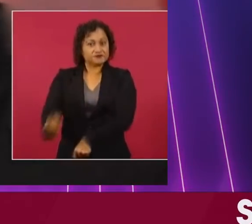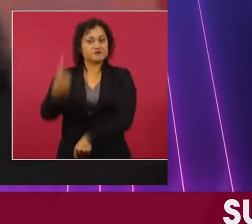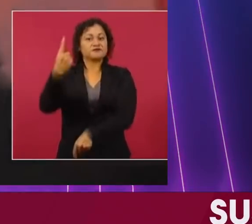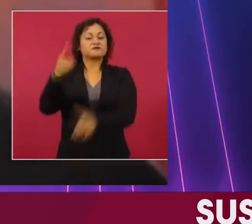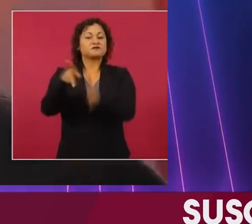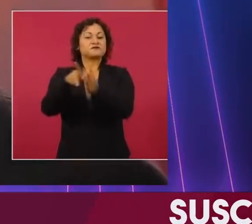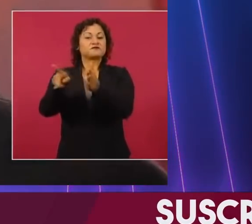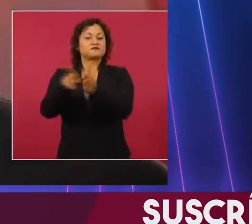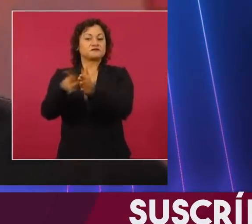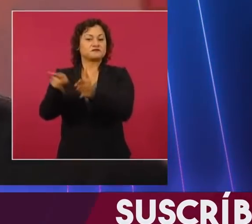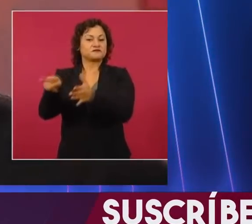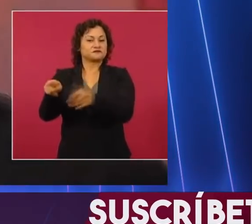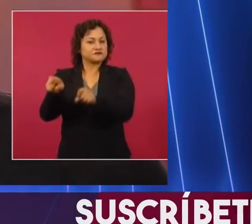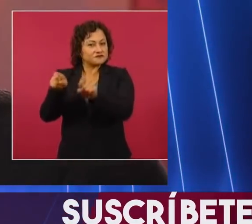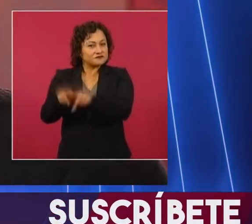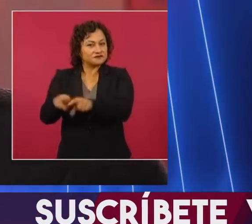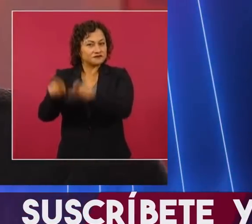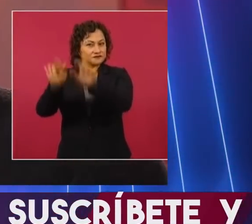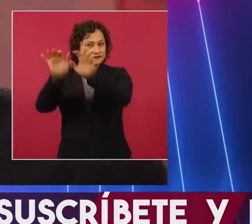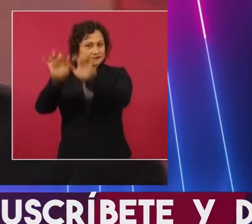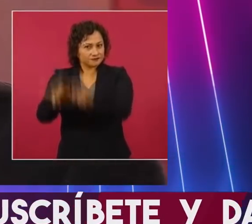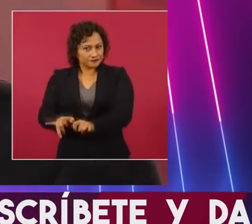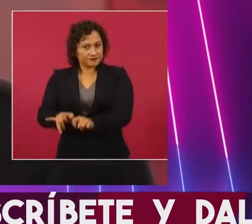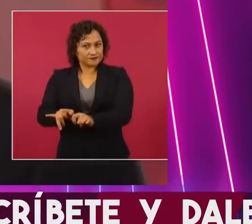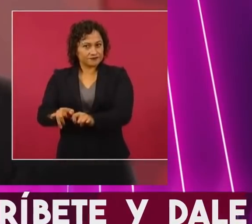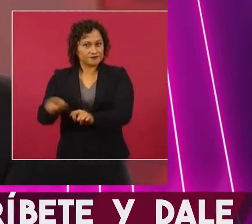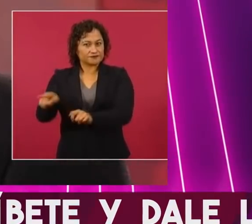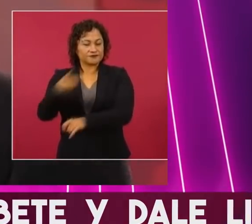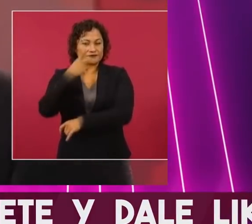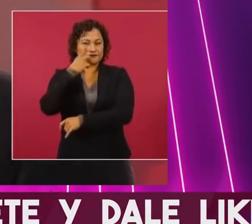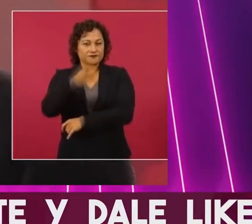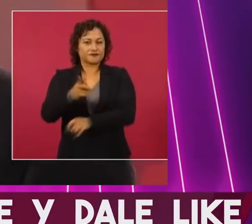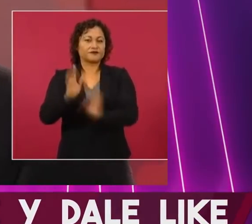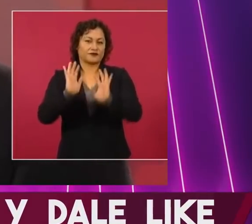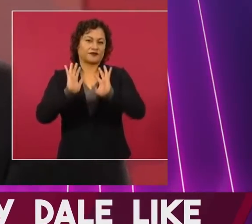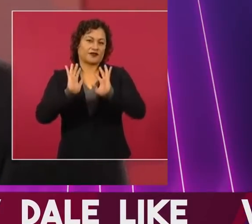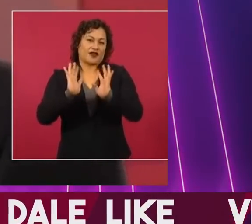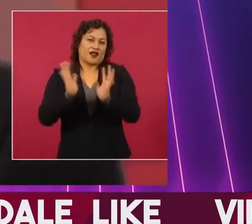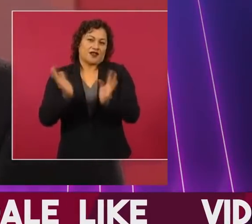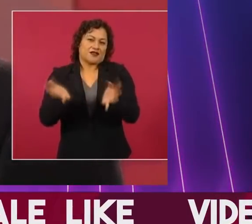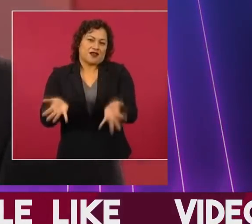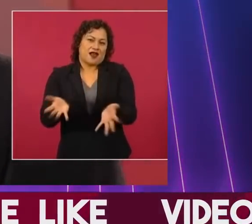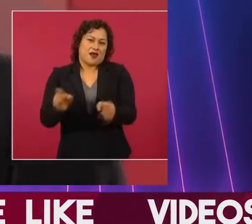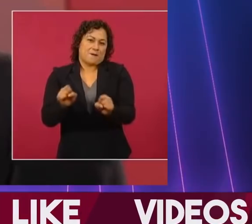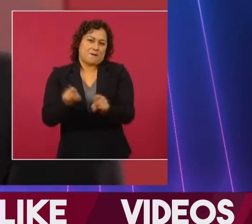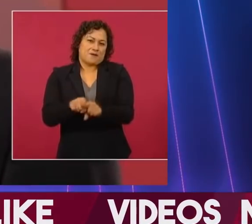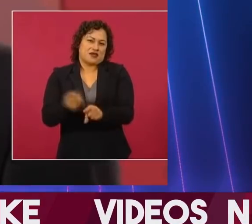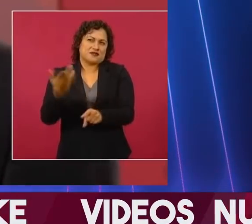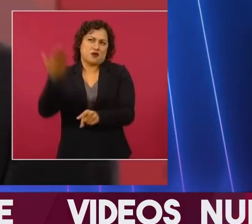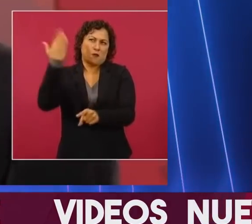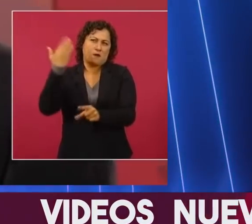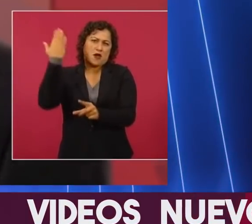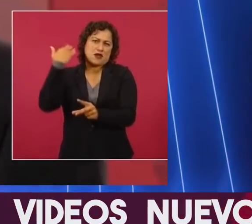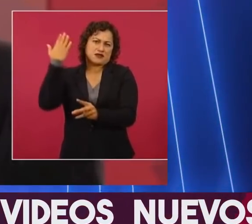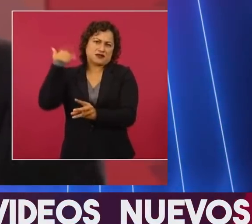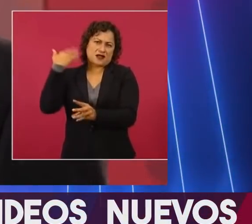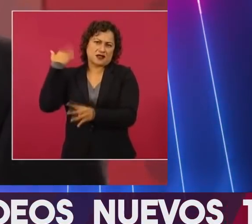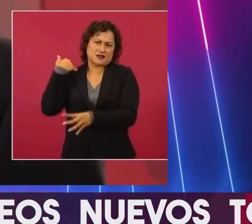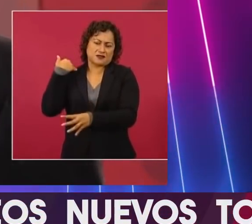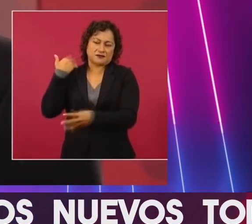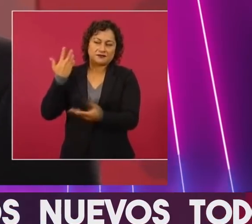escribió ya hemos pasado por situaciones así. La verdad que no.